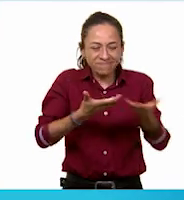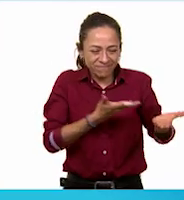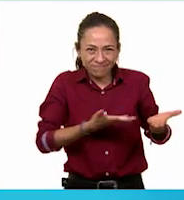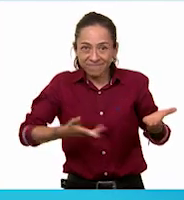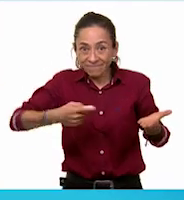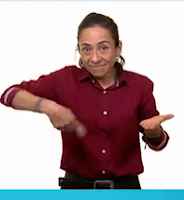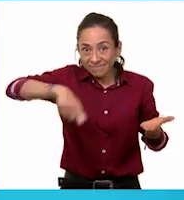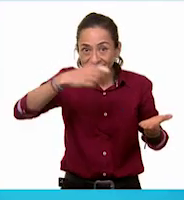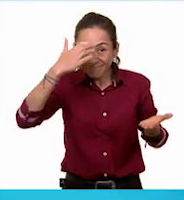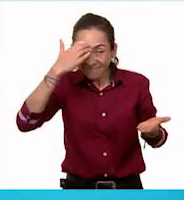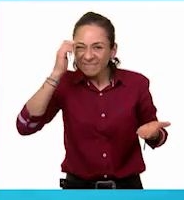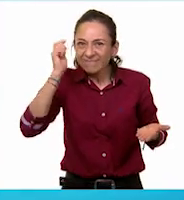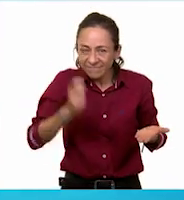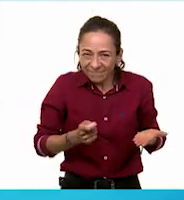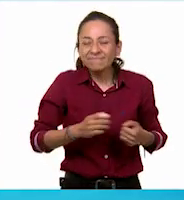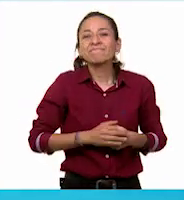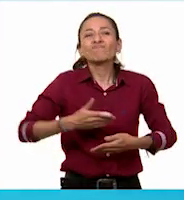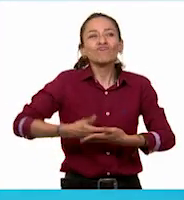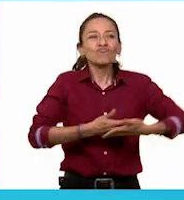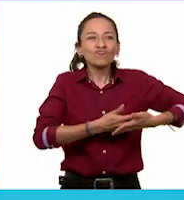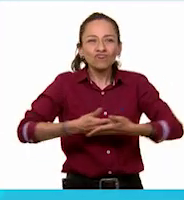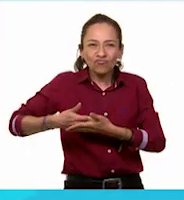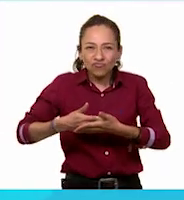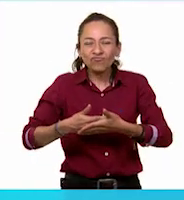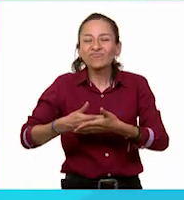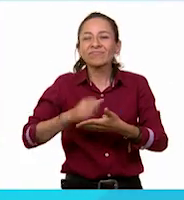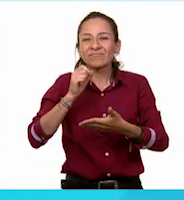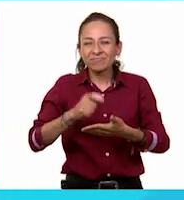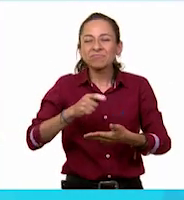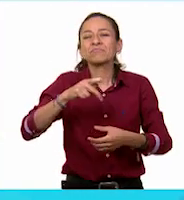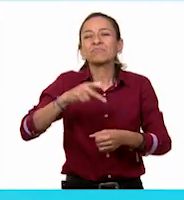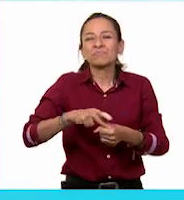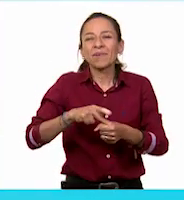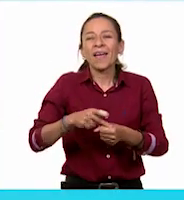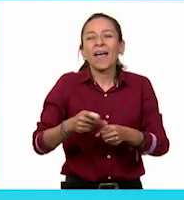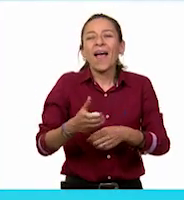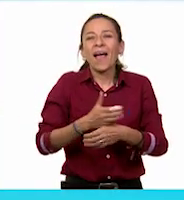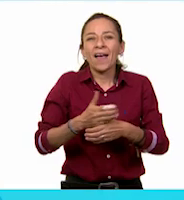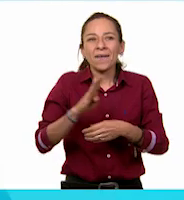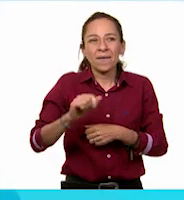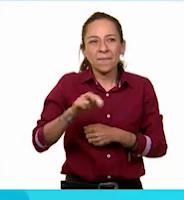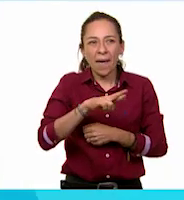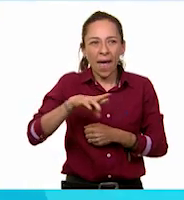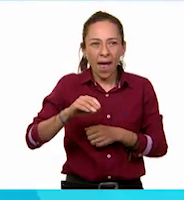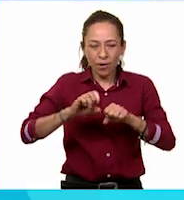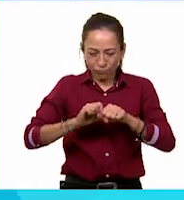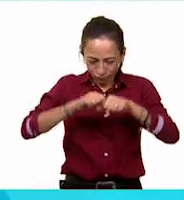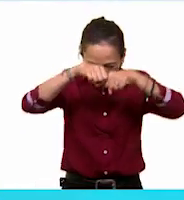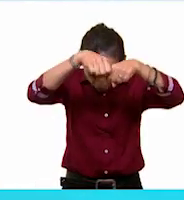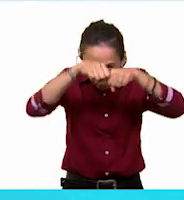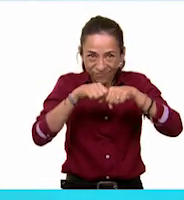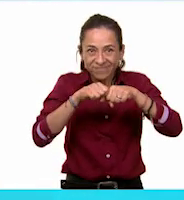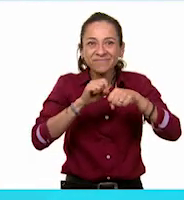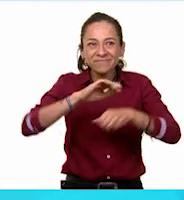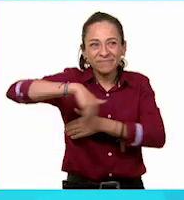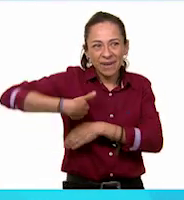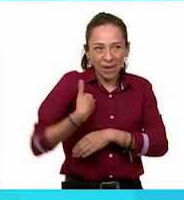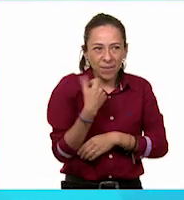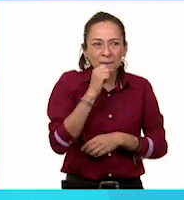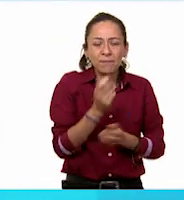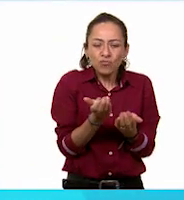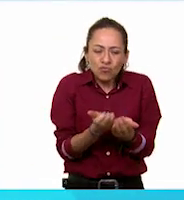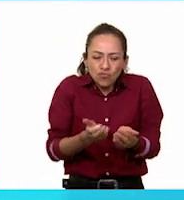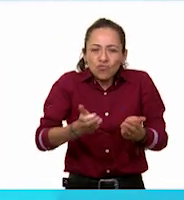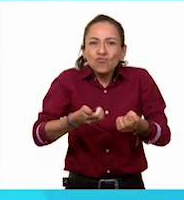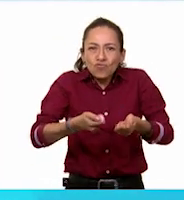muñecas de barro, baúles, jicapesques, ollitas de barro con los que jugaban